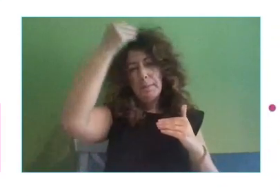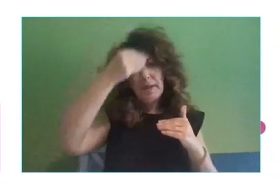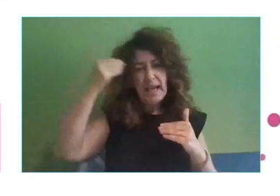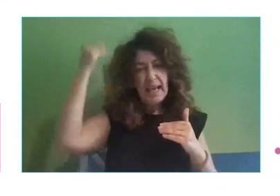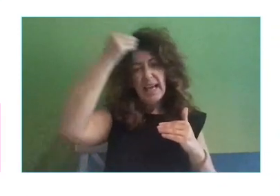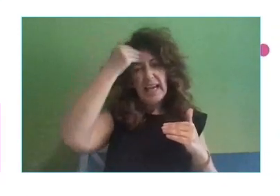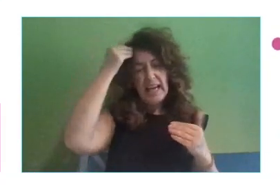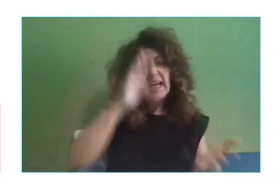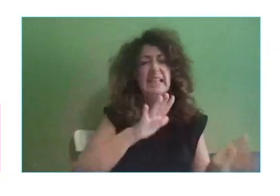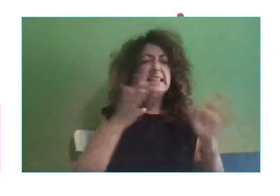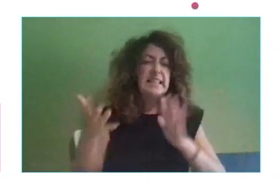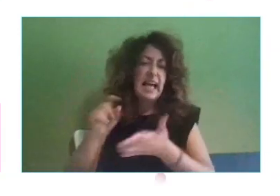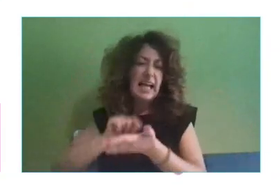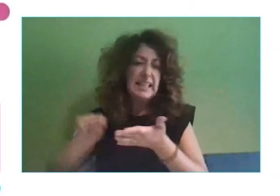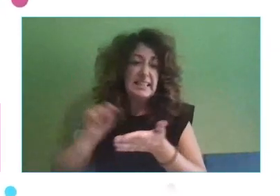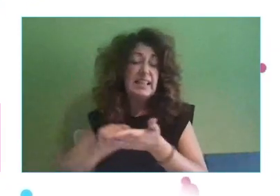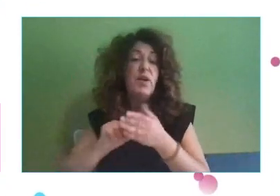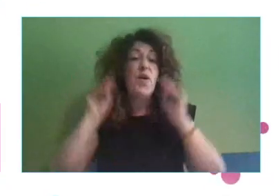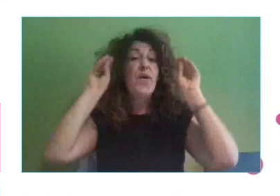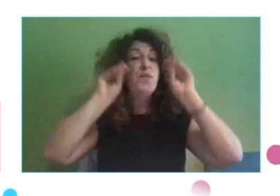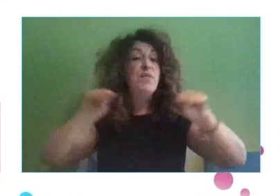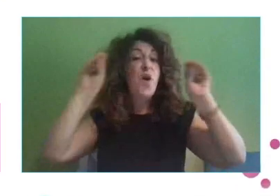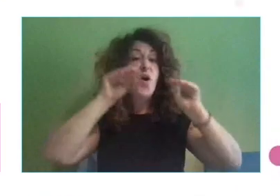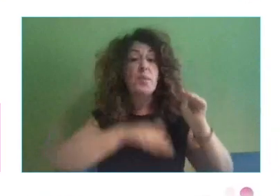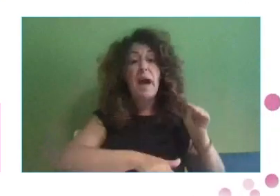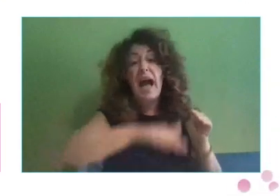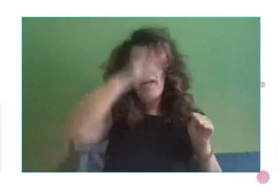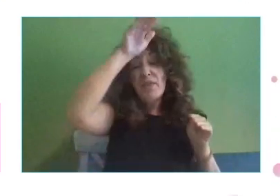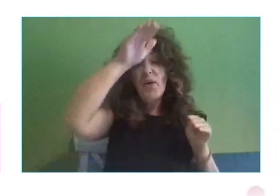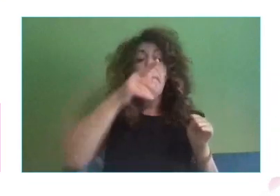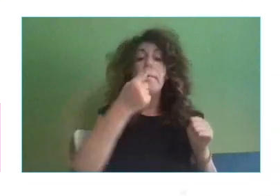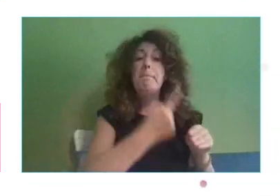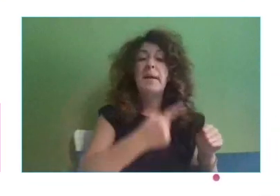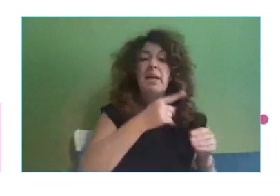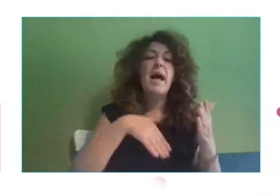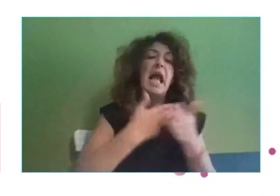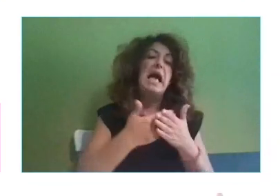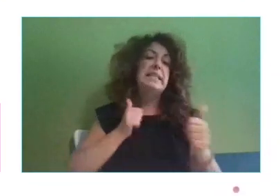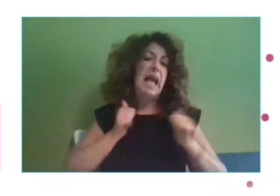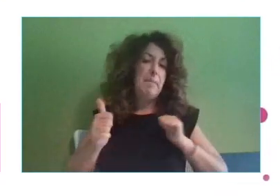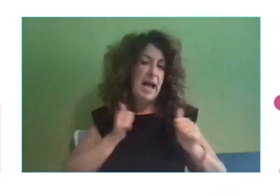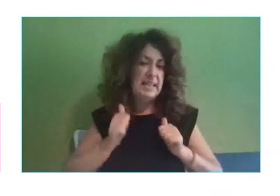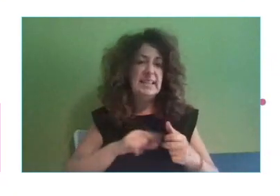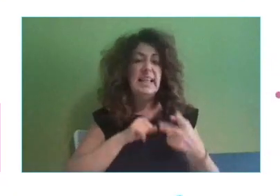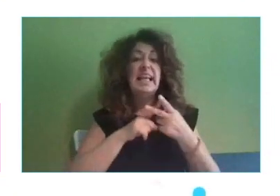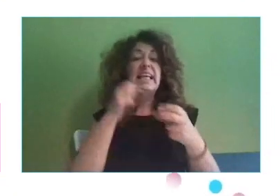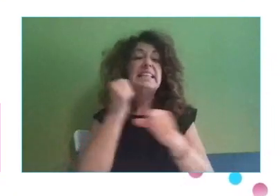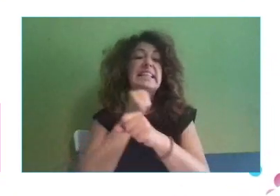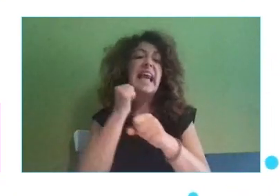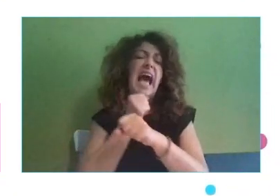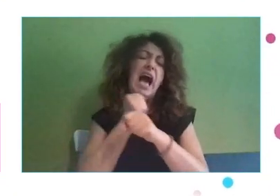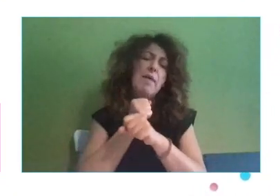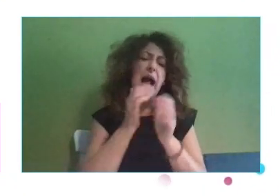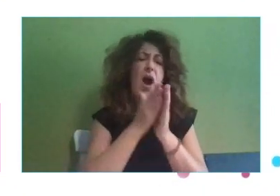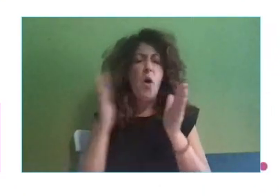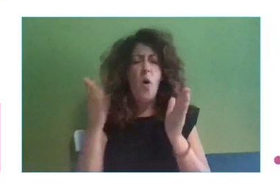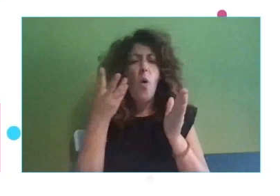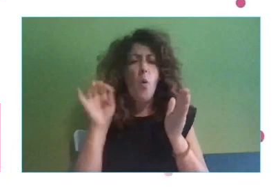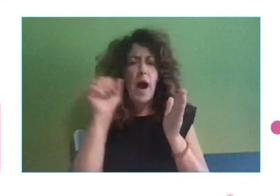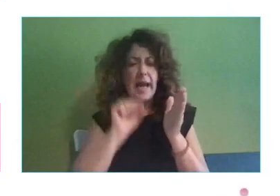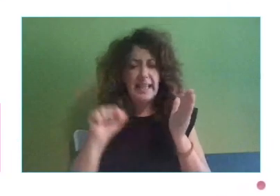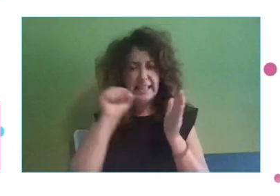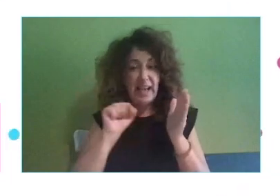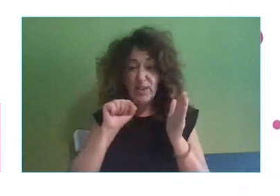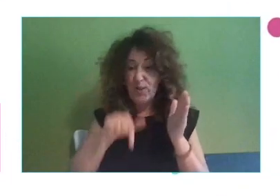años, desde primaria a más o menos el máster, dependiendo de cuándo lo hagas. Trabajo, unos 40 años, normalmente en el mismo sector. No os podéis imaginar la de entrevistas que estoy teniendo últimamente